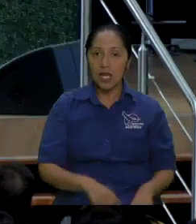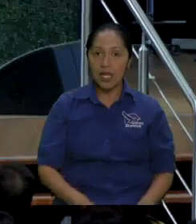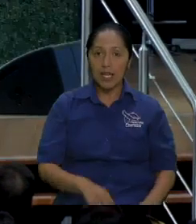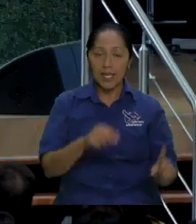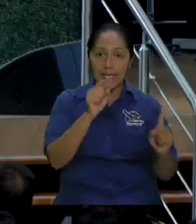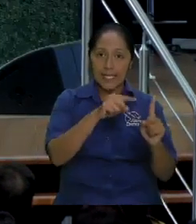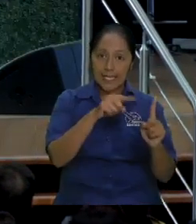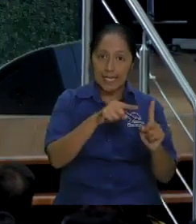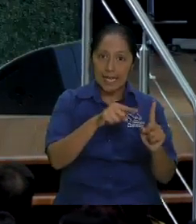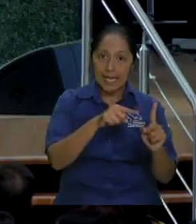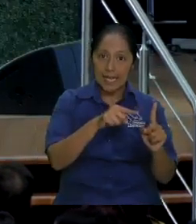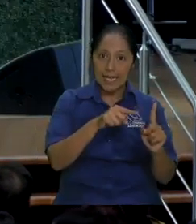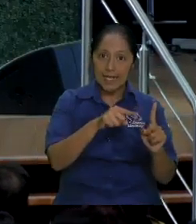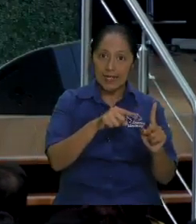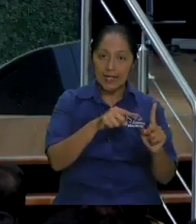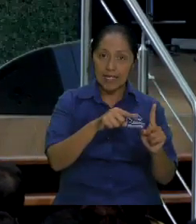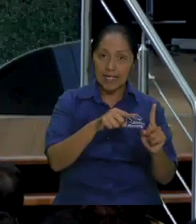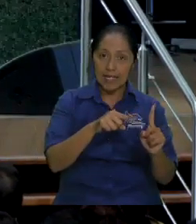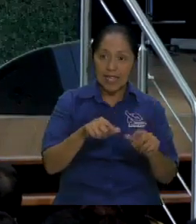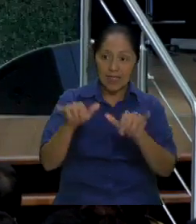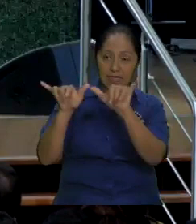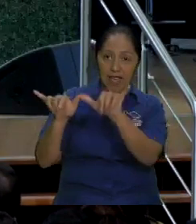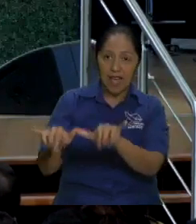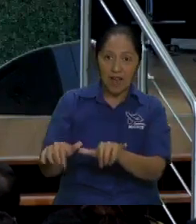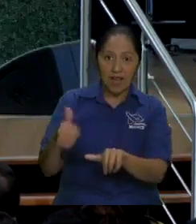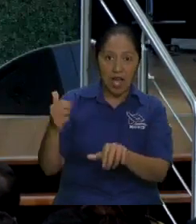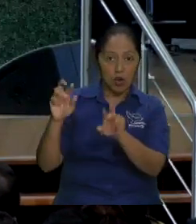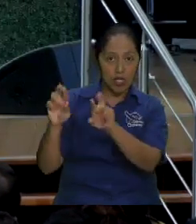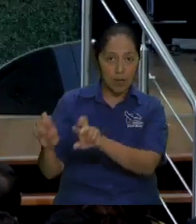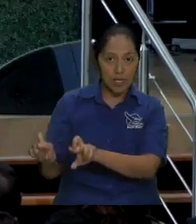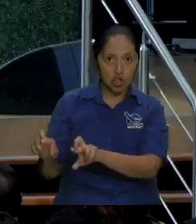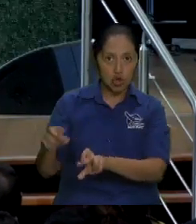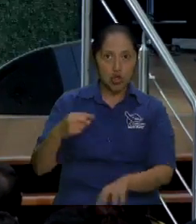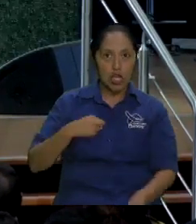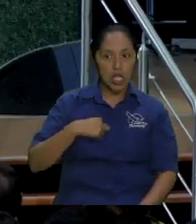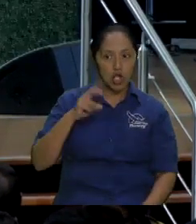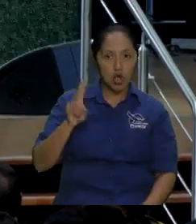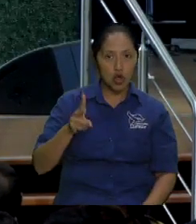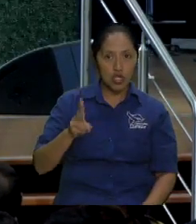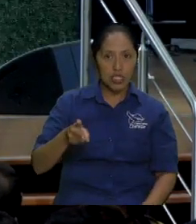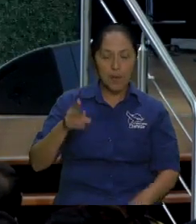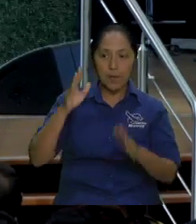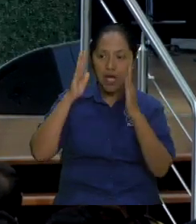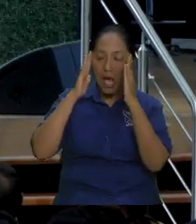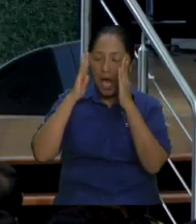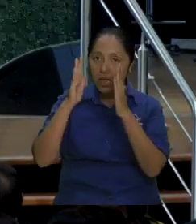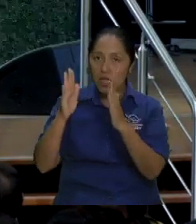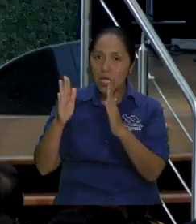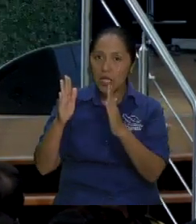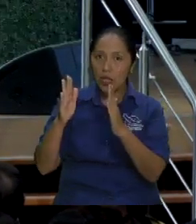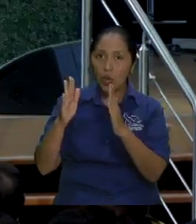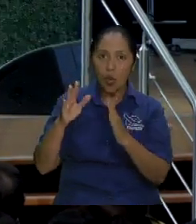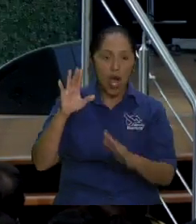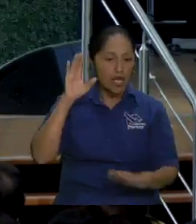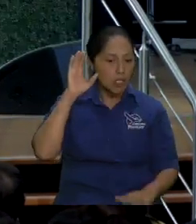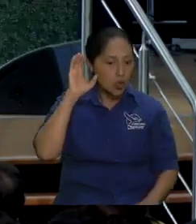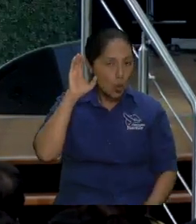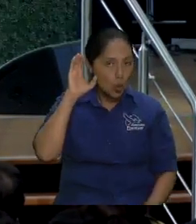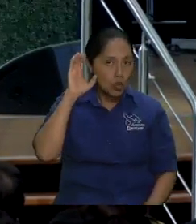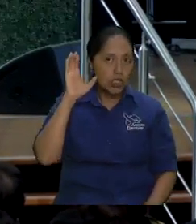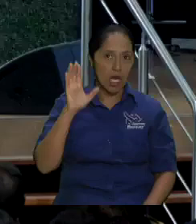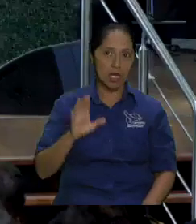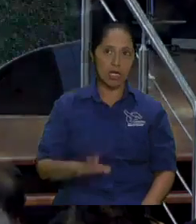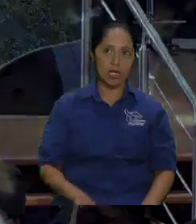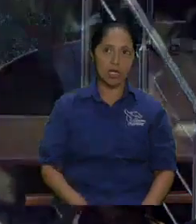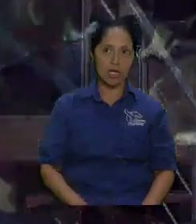y oía y recibí bendición de muchos ministros que podría mencionar sus nombres que fueron una